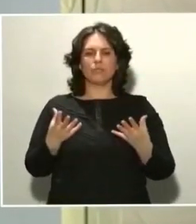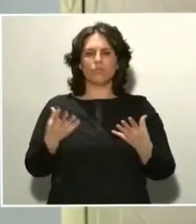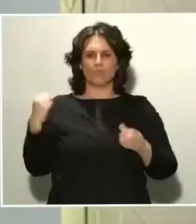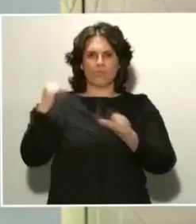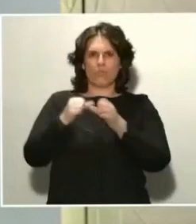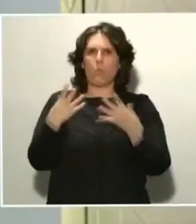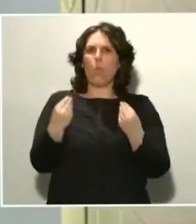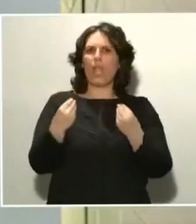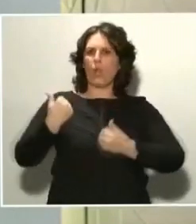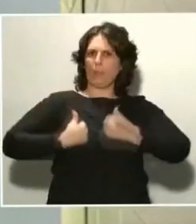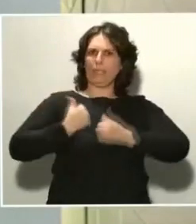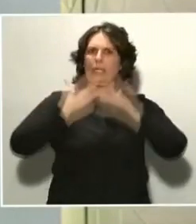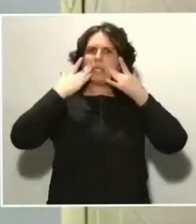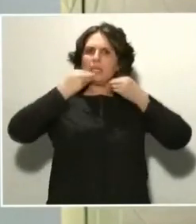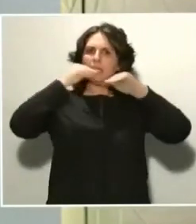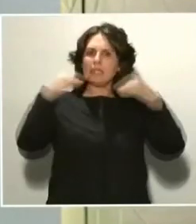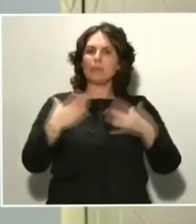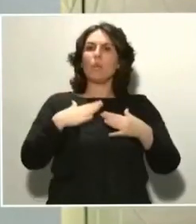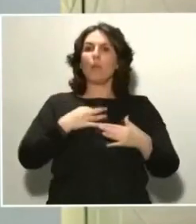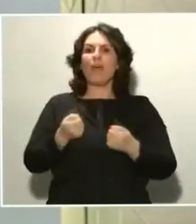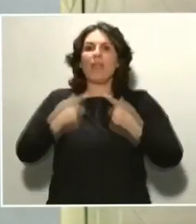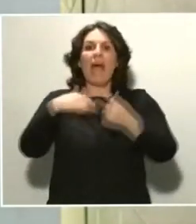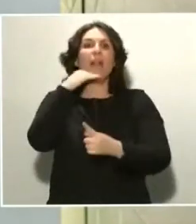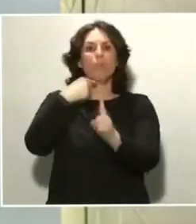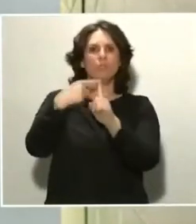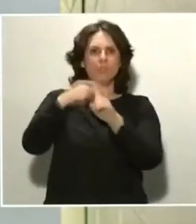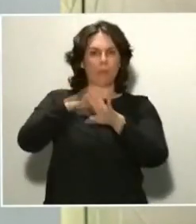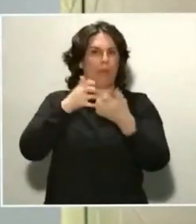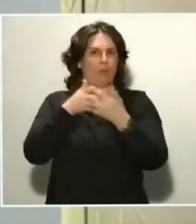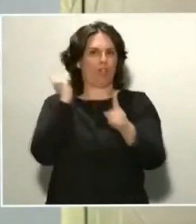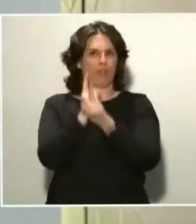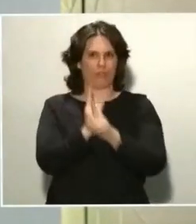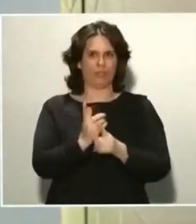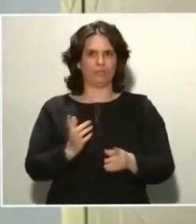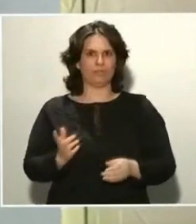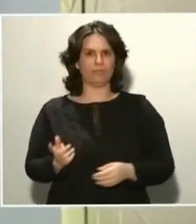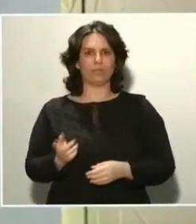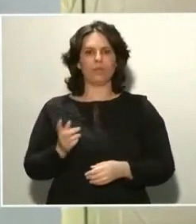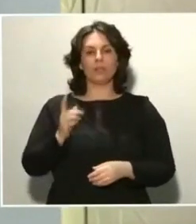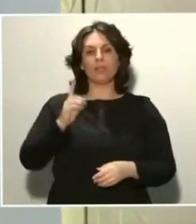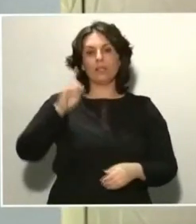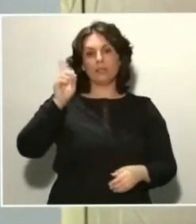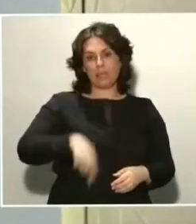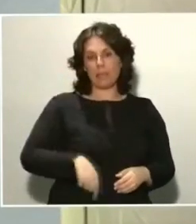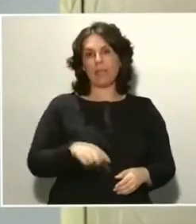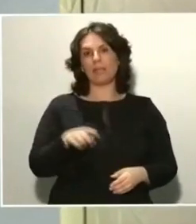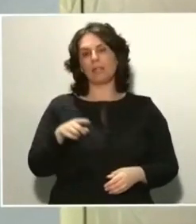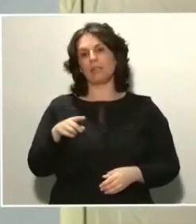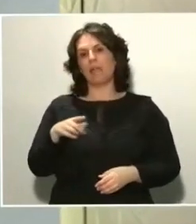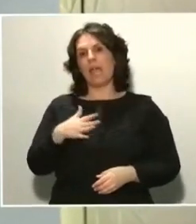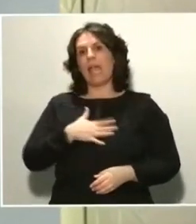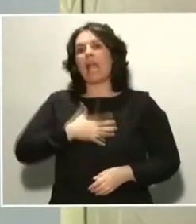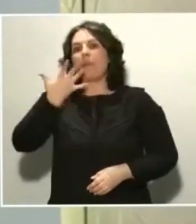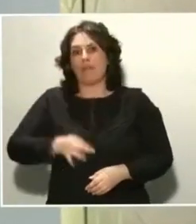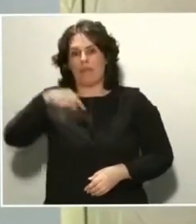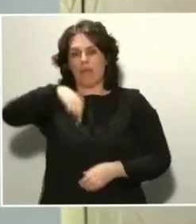fueran de gran valor a esta lucha mundial. Por otra parte, existe la capacidad de fabricar en España medicinas